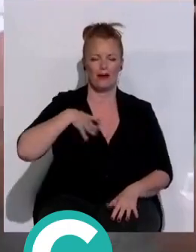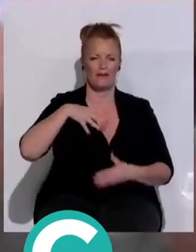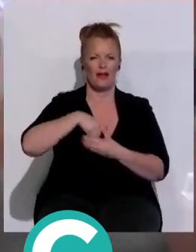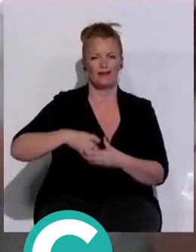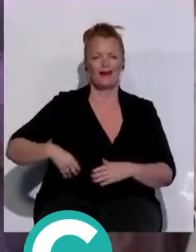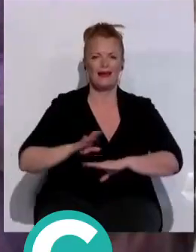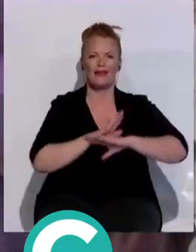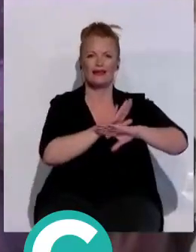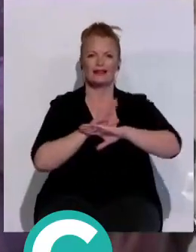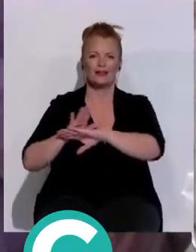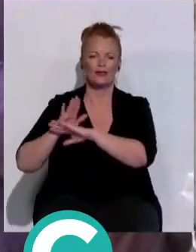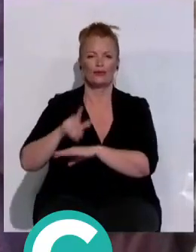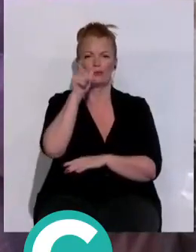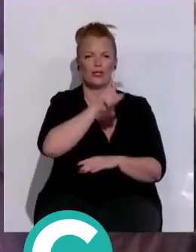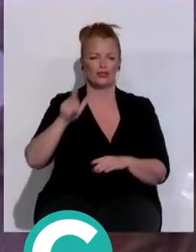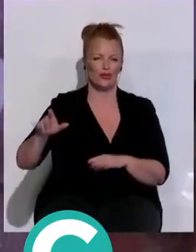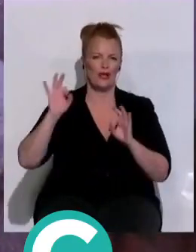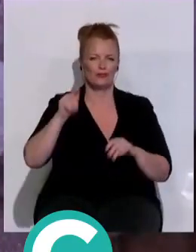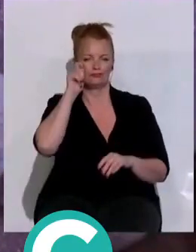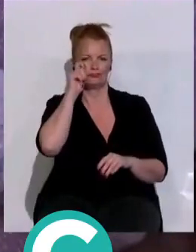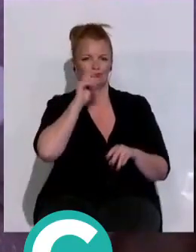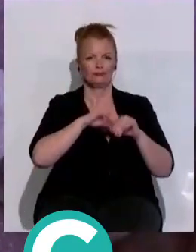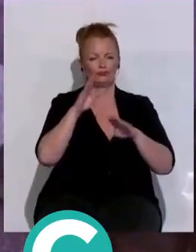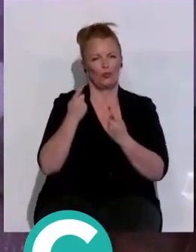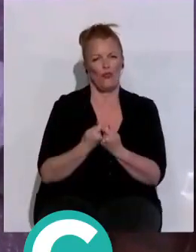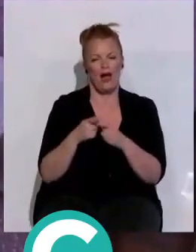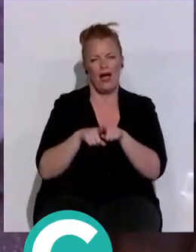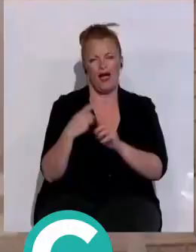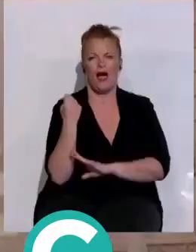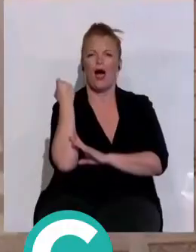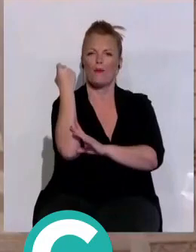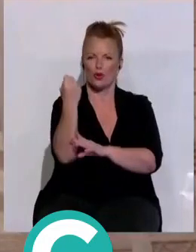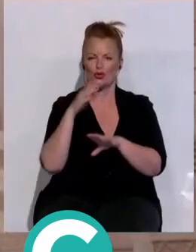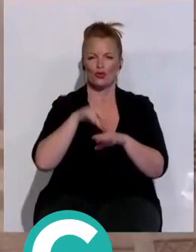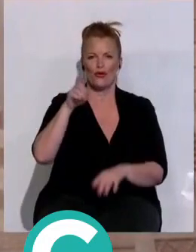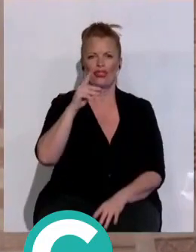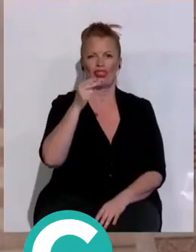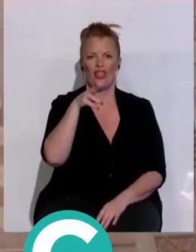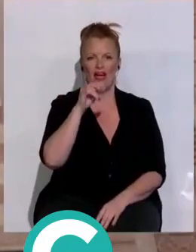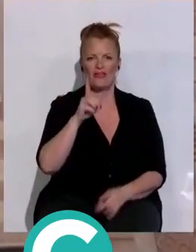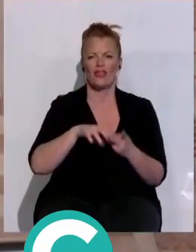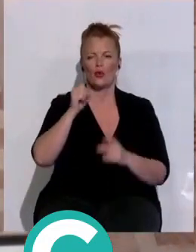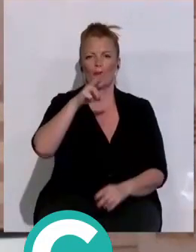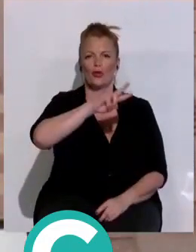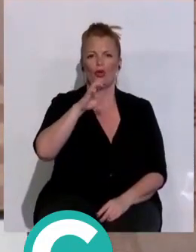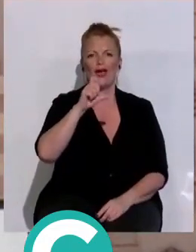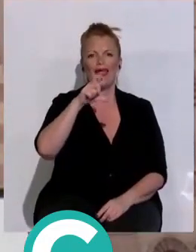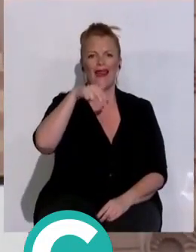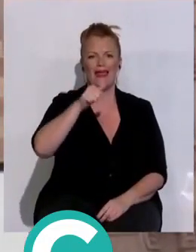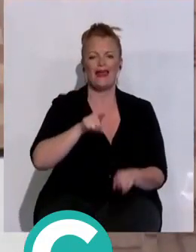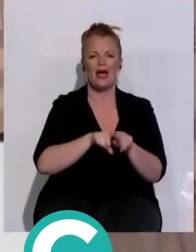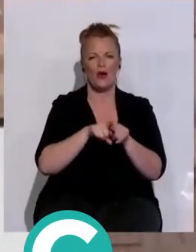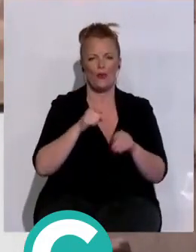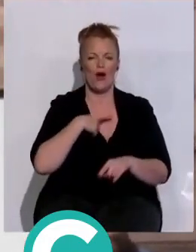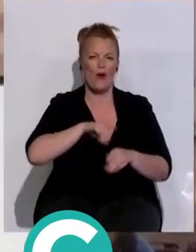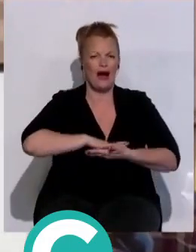de la coalición y simpatizantes arropando al alcaldable, el periodista gaditano David de la Cruz. Su número dos, Elena Fernández, destacó la capacidad de su